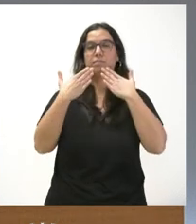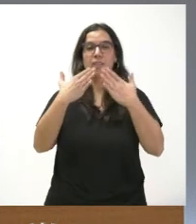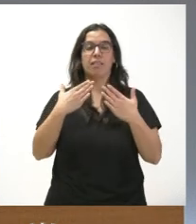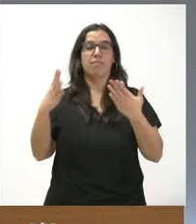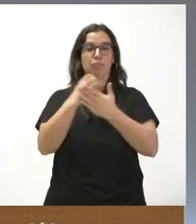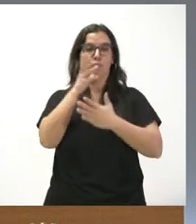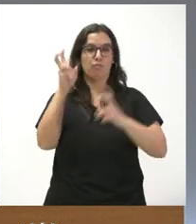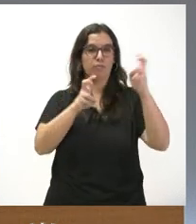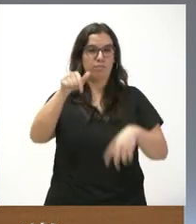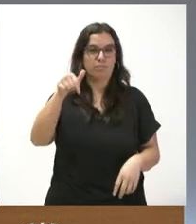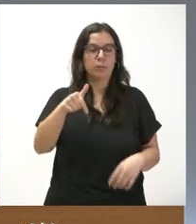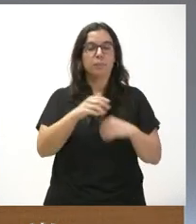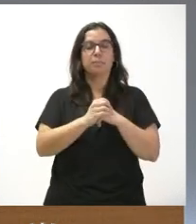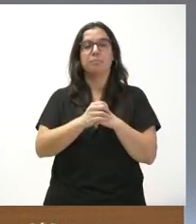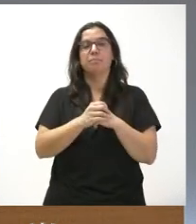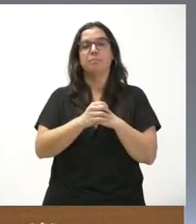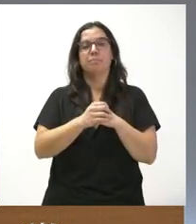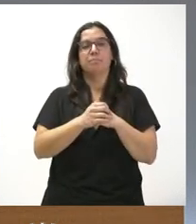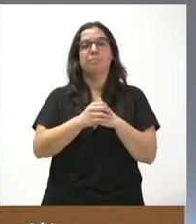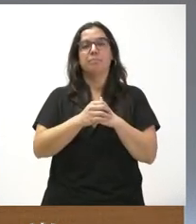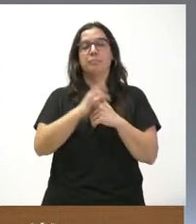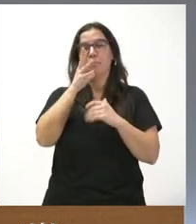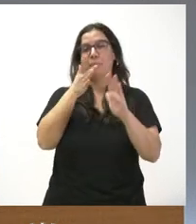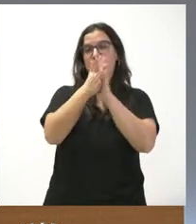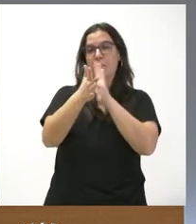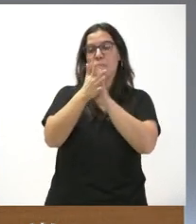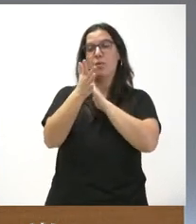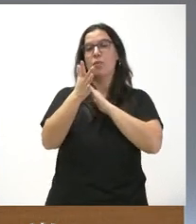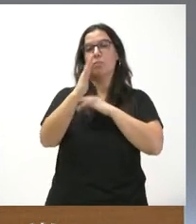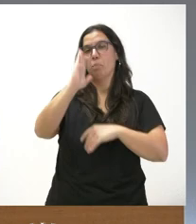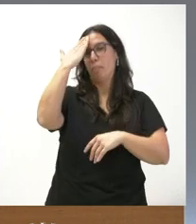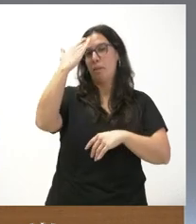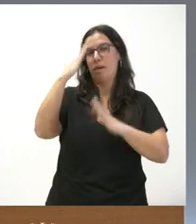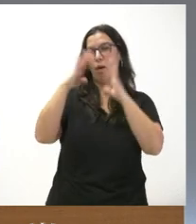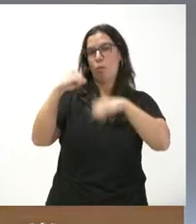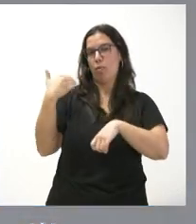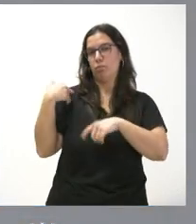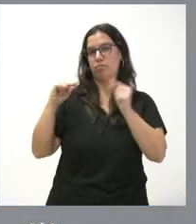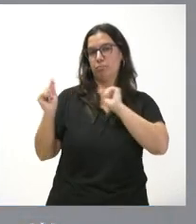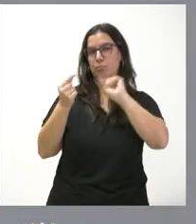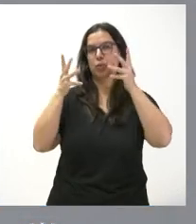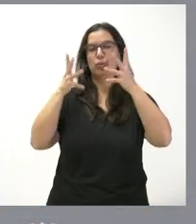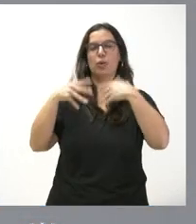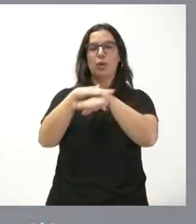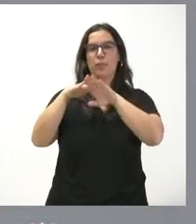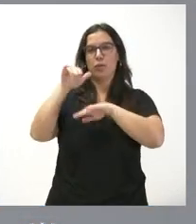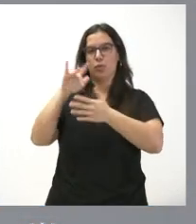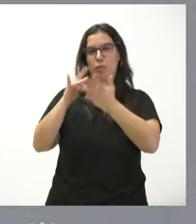Aquí, donde daré cuenta de lo que son los principales acuerdos del Consejo de Gobierno que hemos celebrado esta mañana.